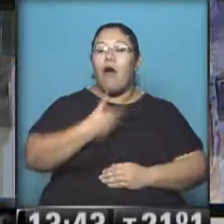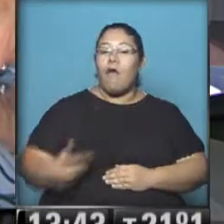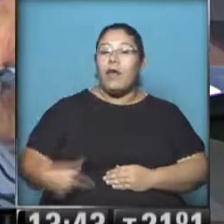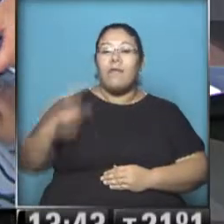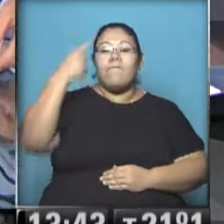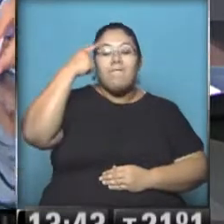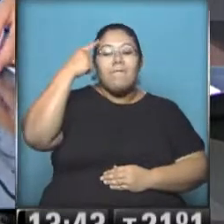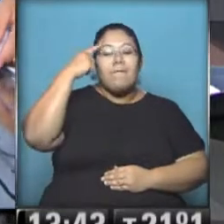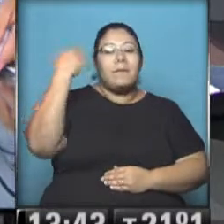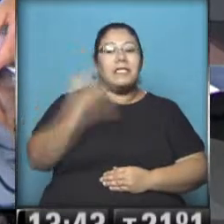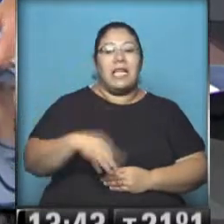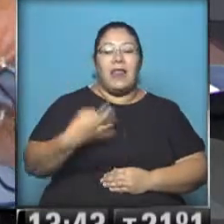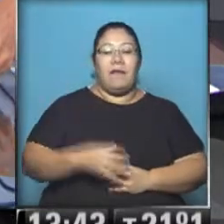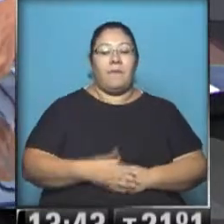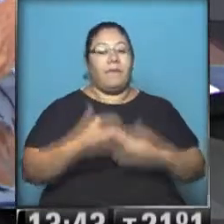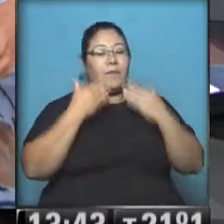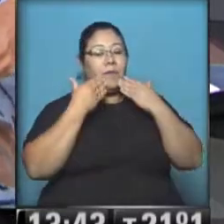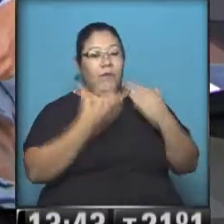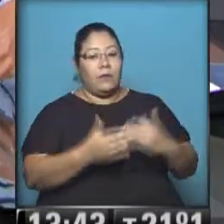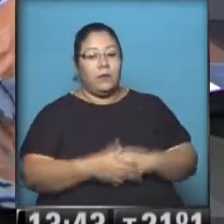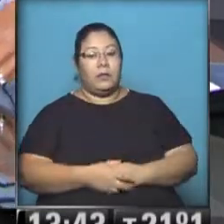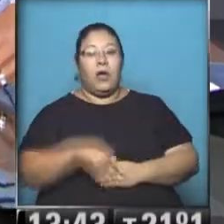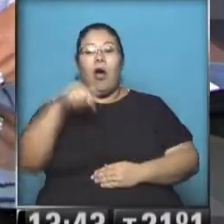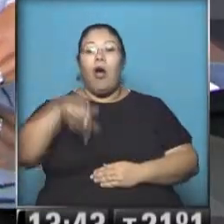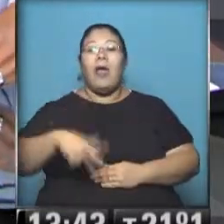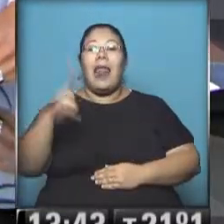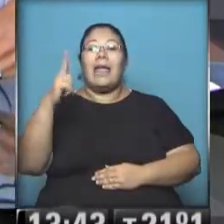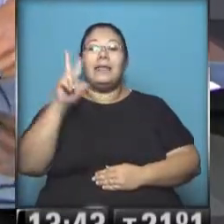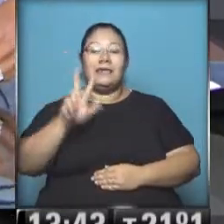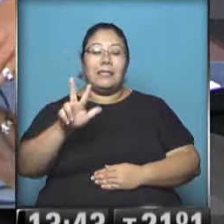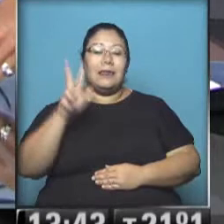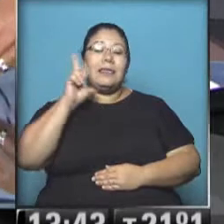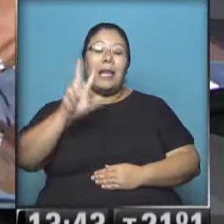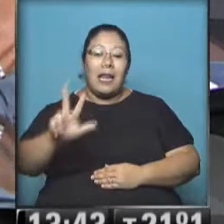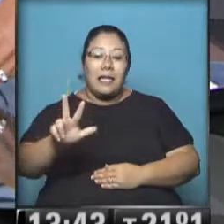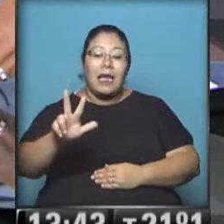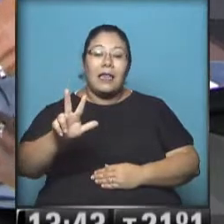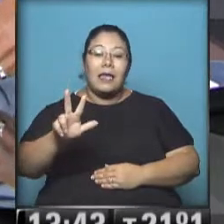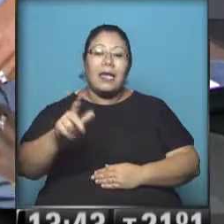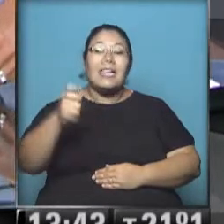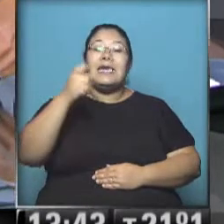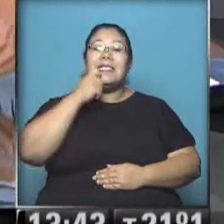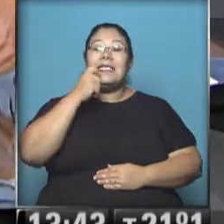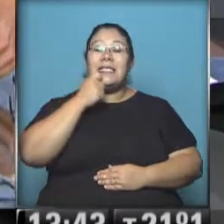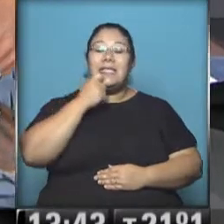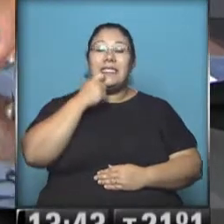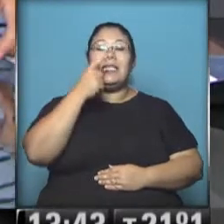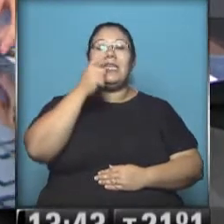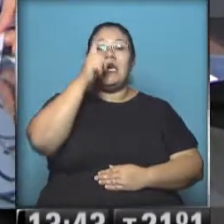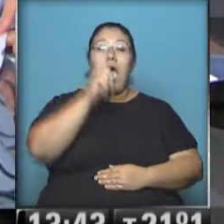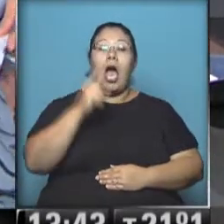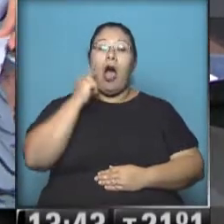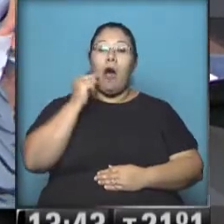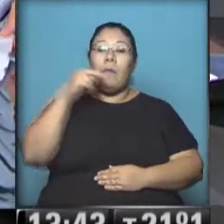Seguimos hablando de este tema, de lo que iba a ocurrir hoy a las 3 de la tarde cuando el fiscal Nisman se presentara ante la Comisión de Legislación Penal